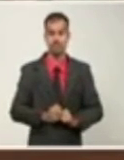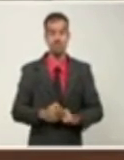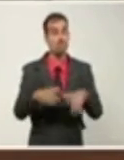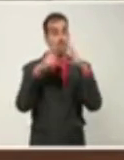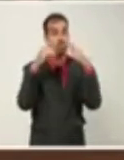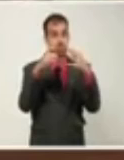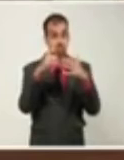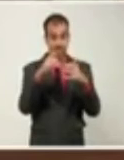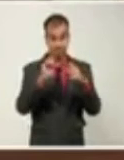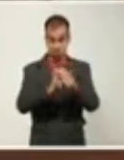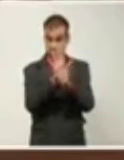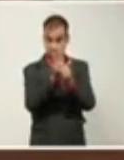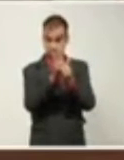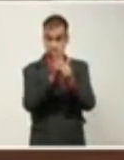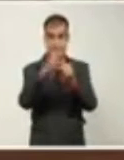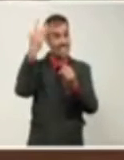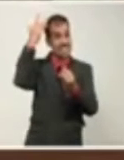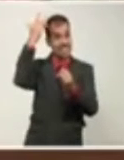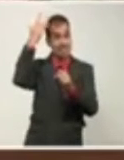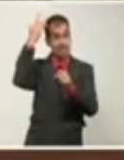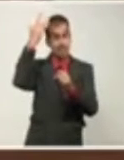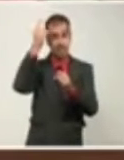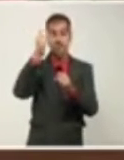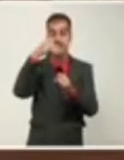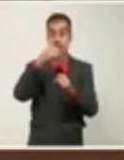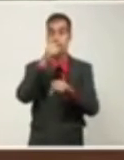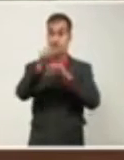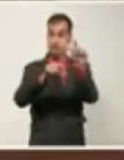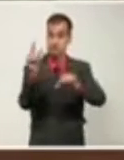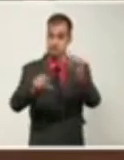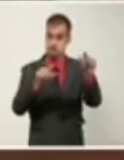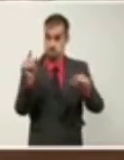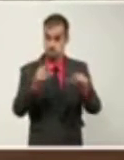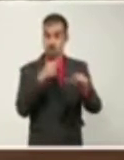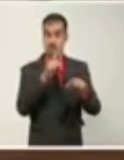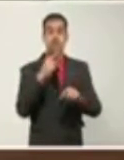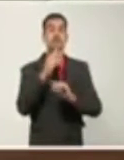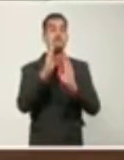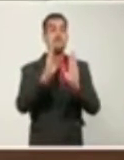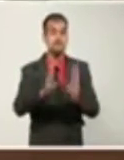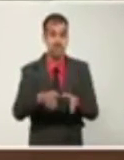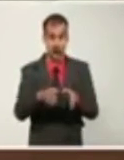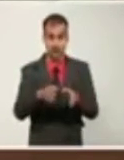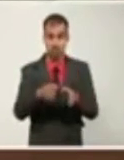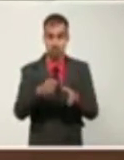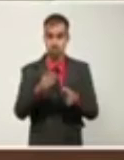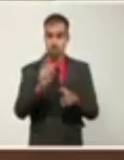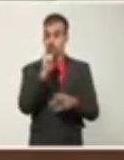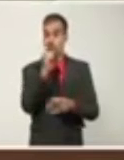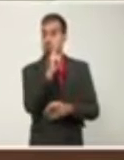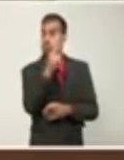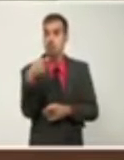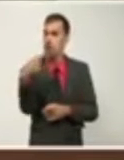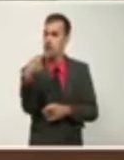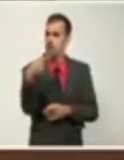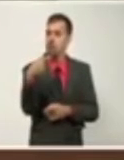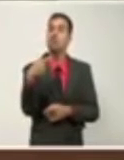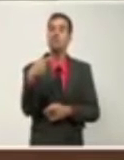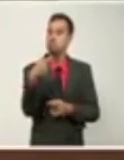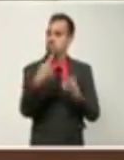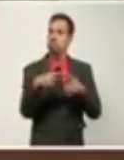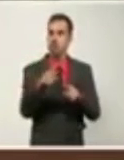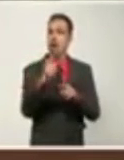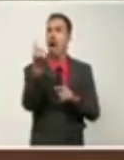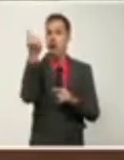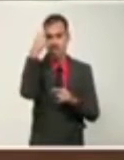aún en pacientes que cuando fallecieron ya eran PCR negativos, lo cual nos abre un campo de temas que estamos trabajando y que vamos a